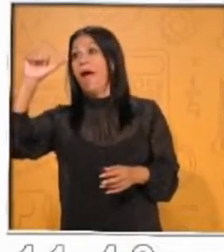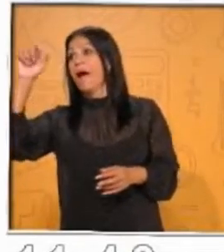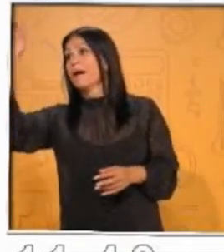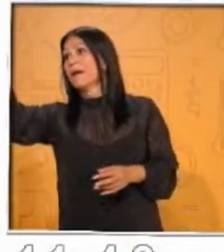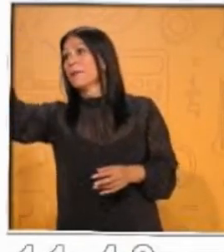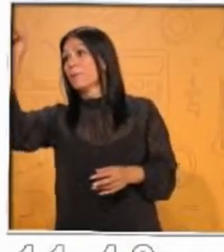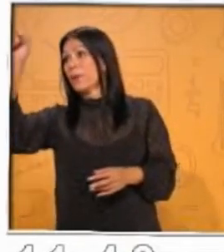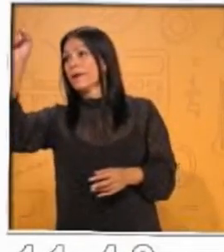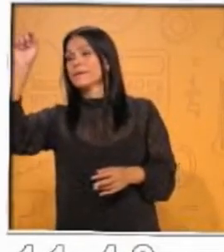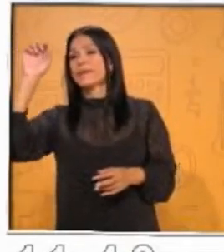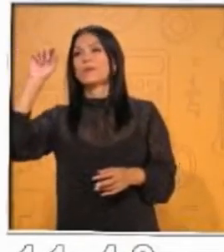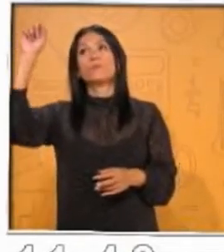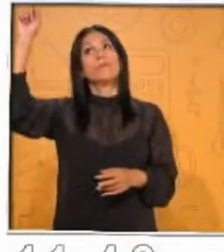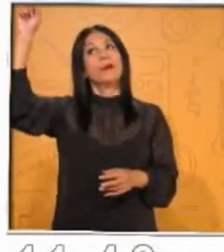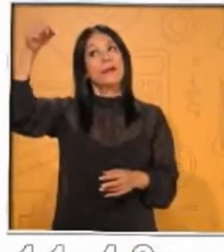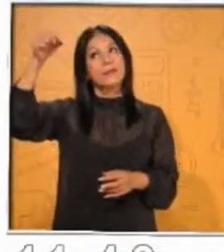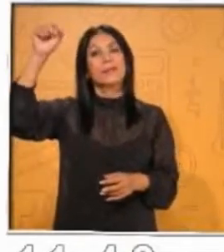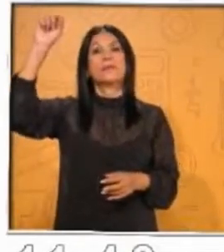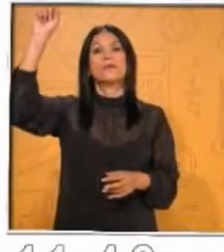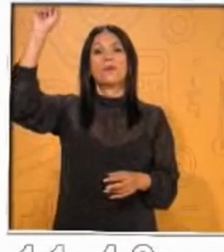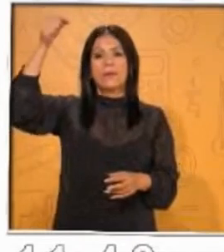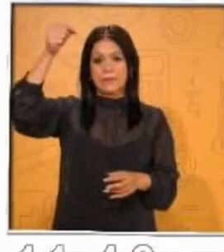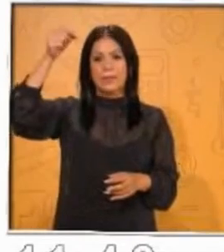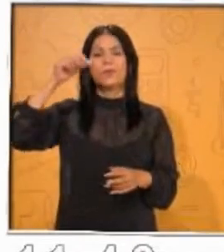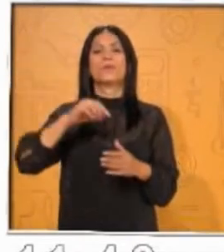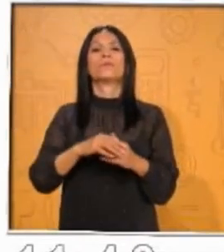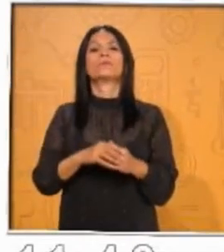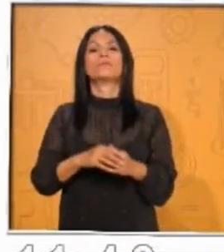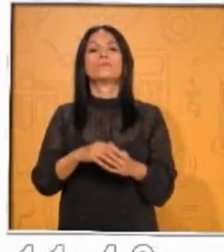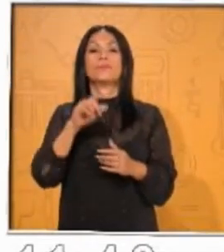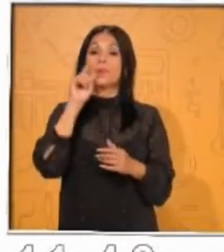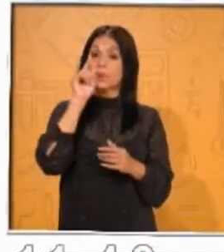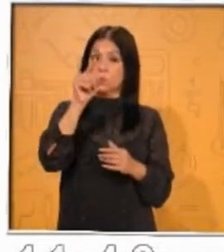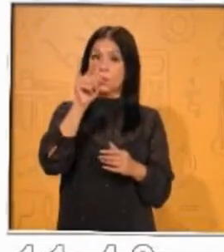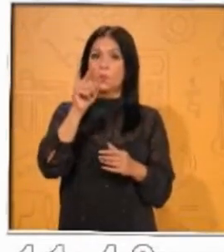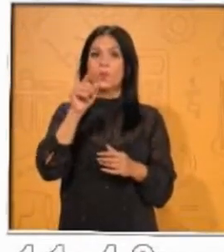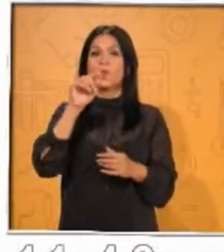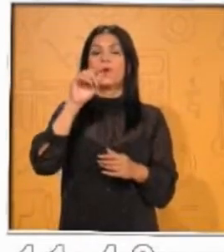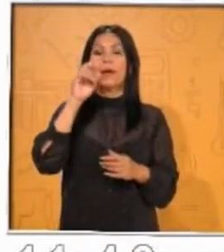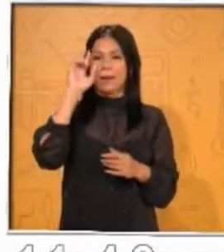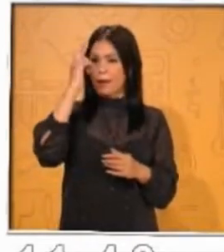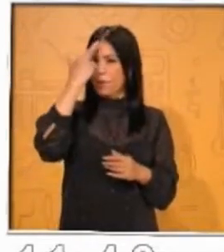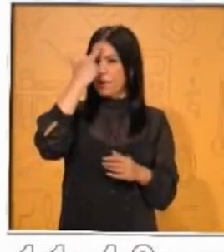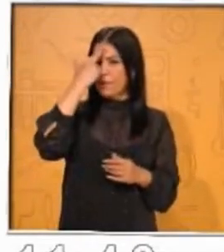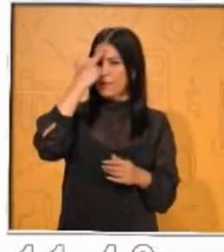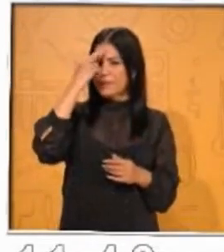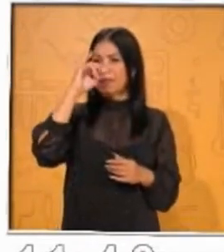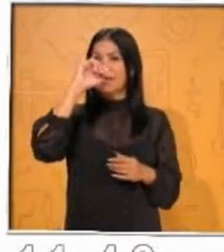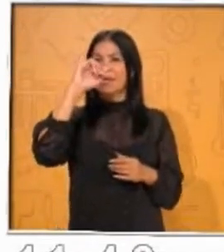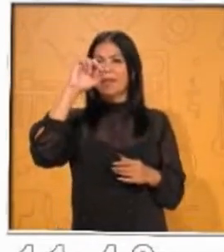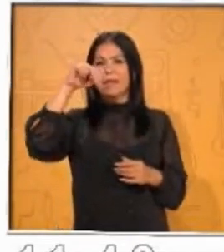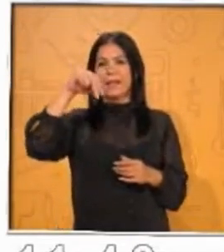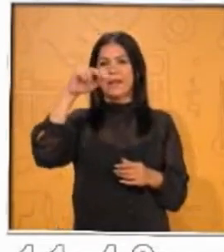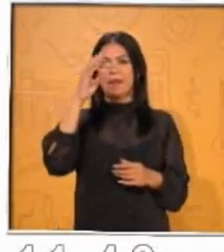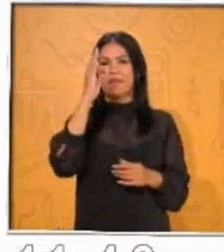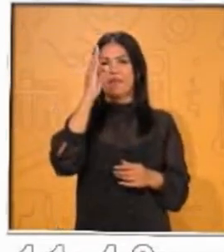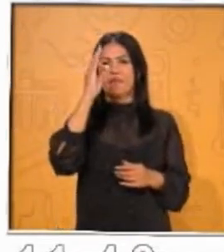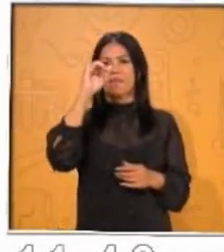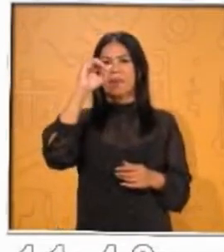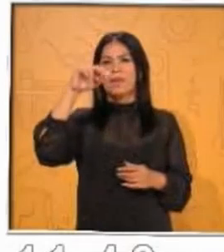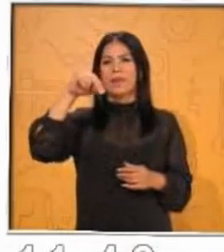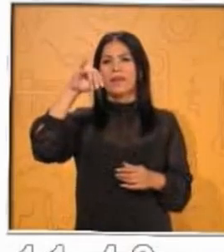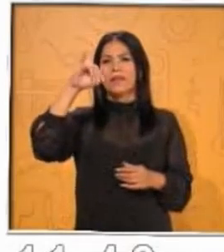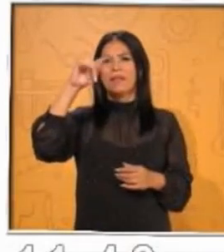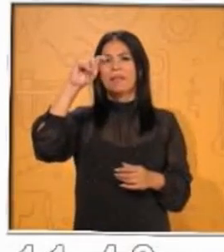última sílaba, primer y tercera persona. Entonces, como tip. El infinitivo es cuando mi verbo no lo he conjugado y